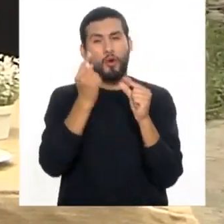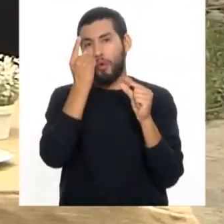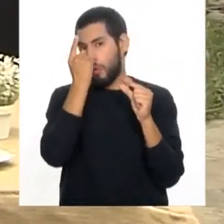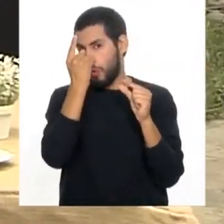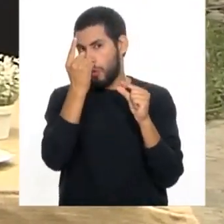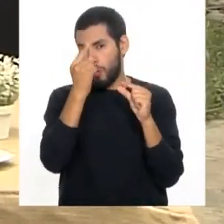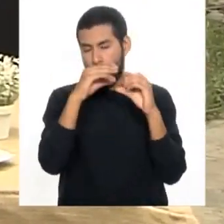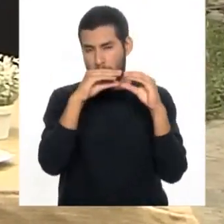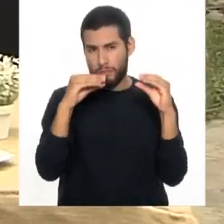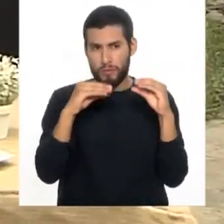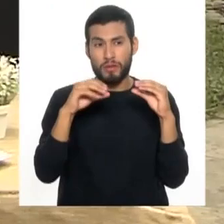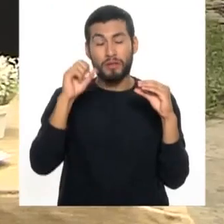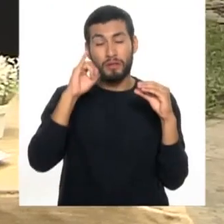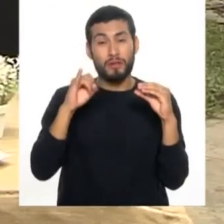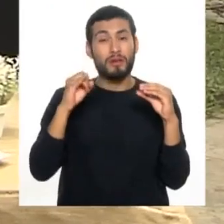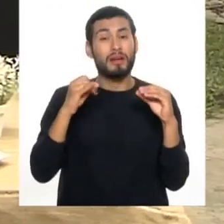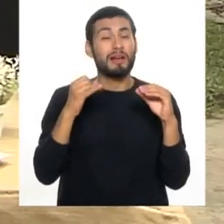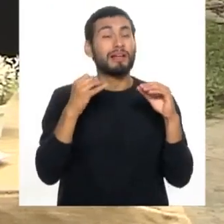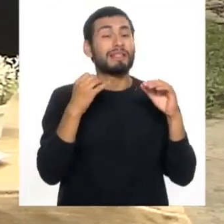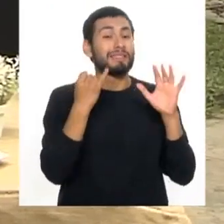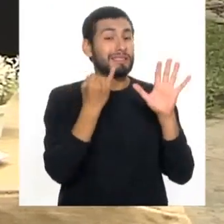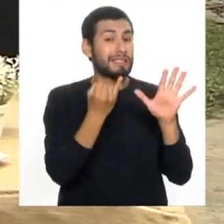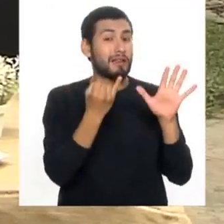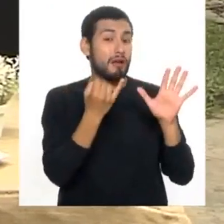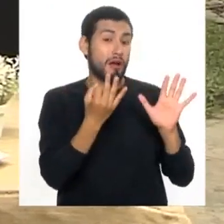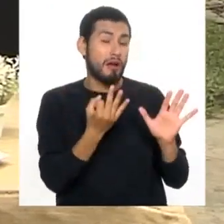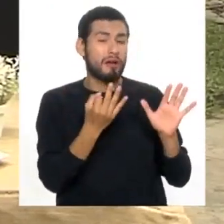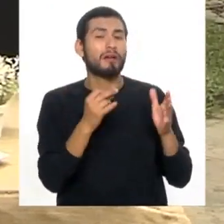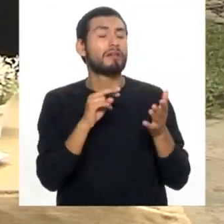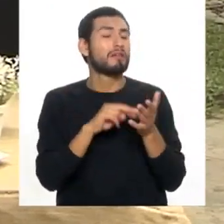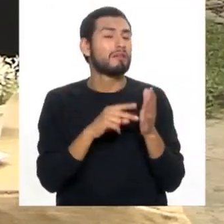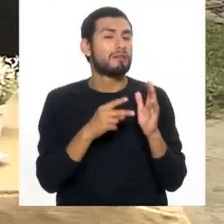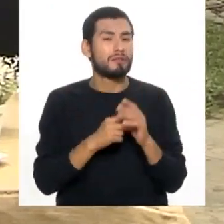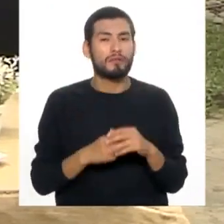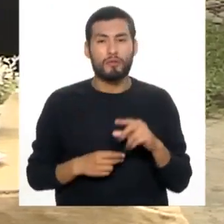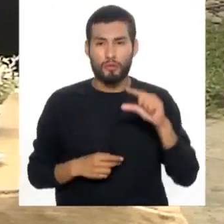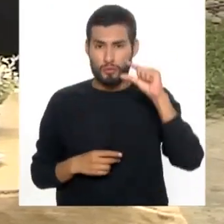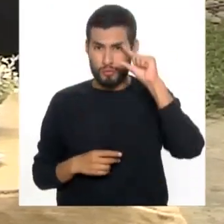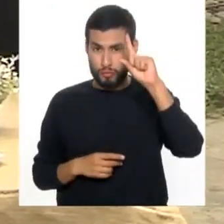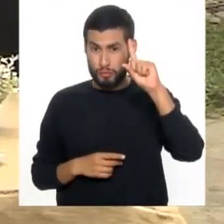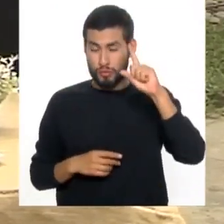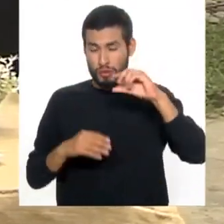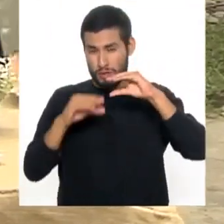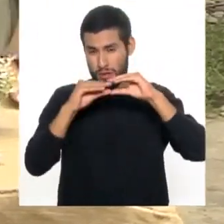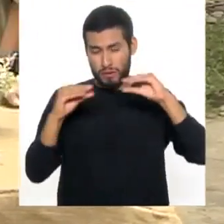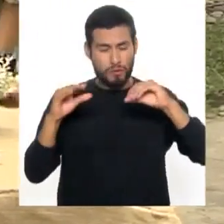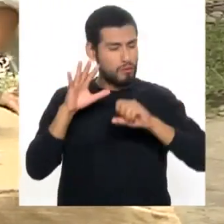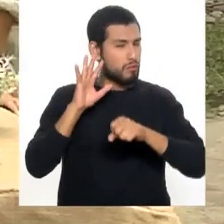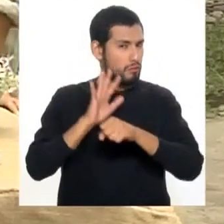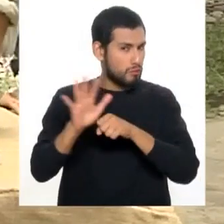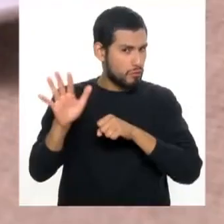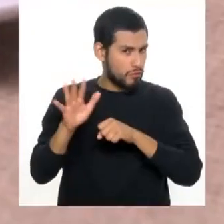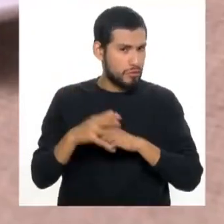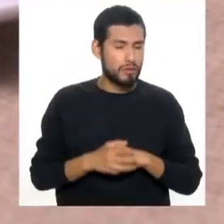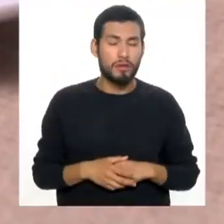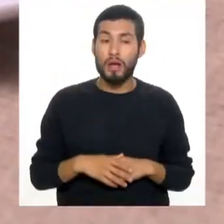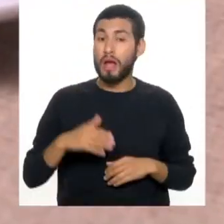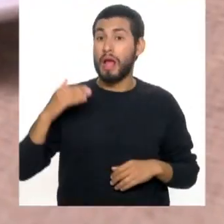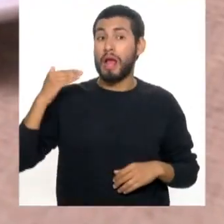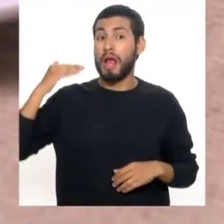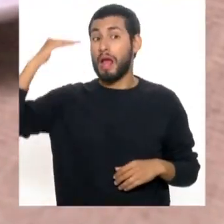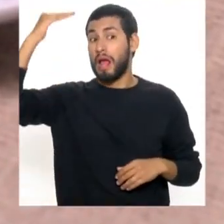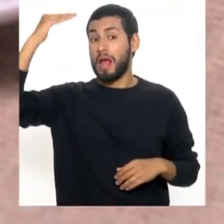Entonces, si yo puedo comer de seis a ocho porciones, una tajada es suficiente. Si tú eres una persona más alta,